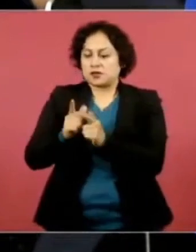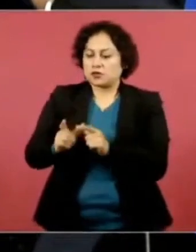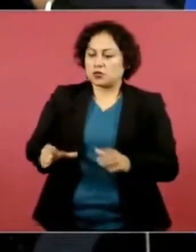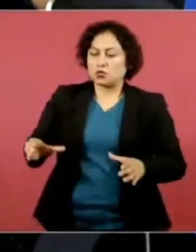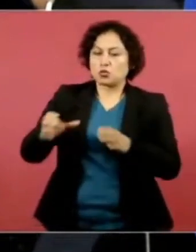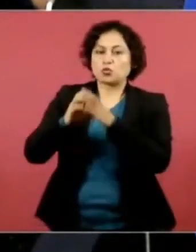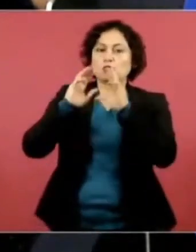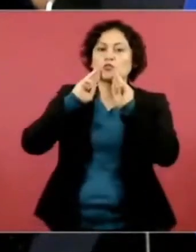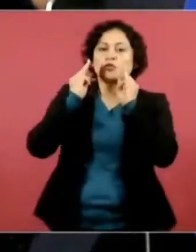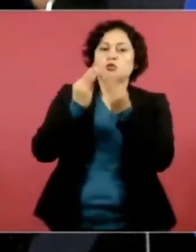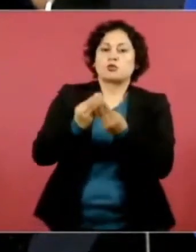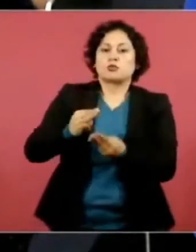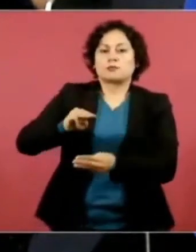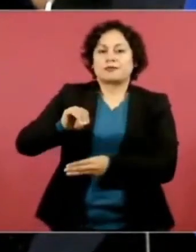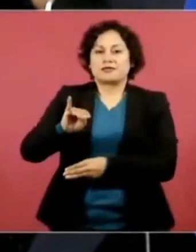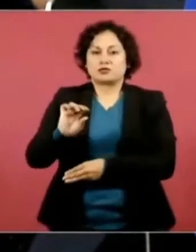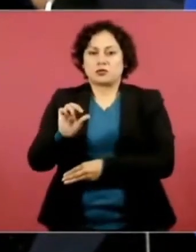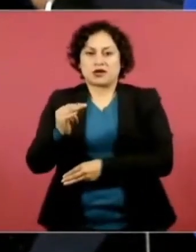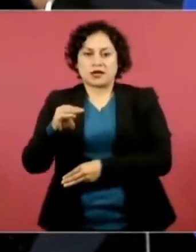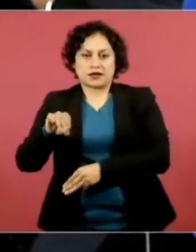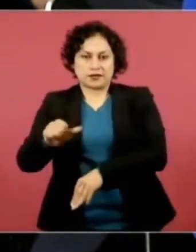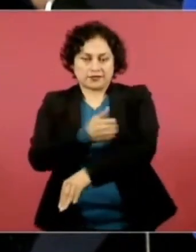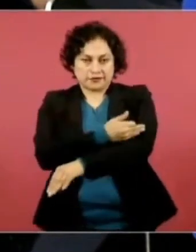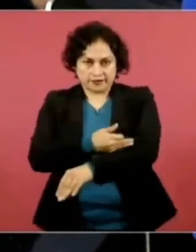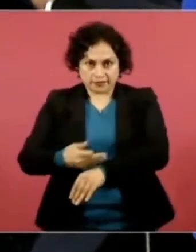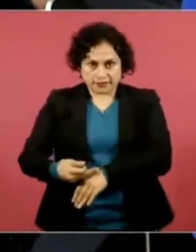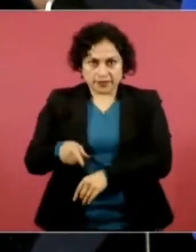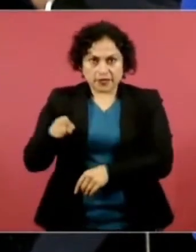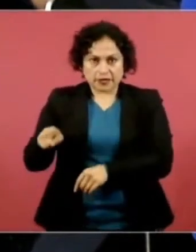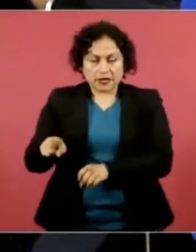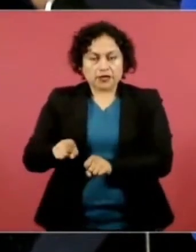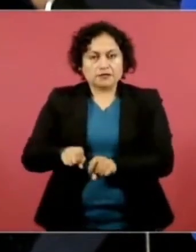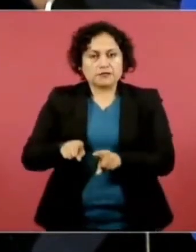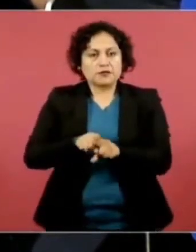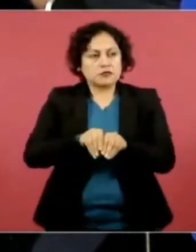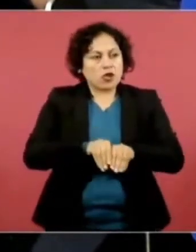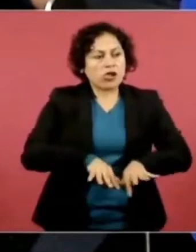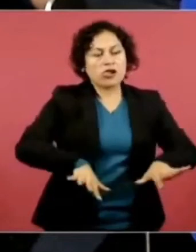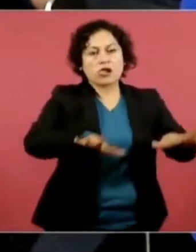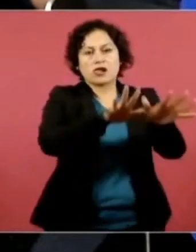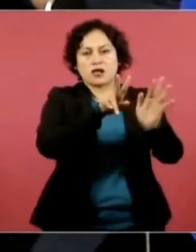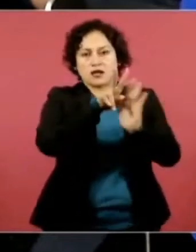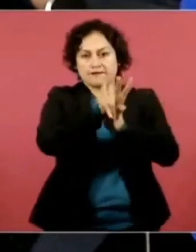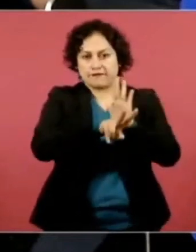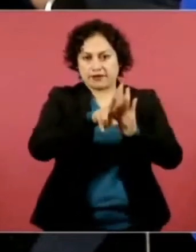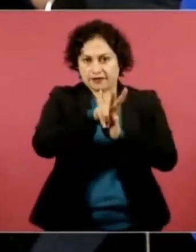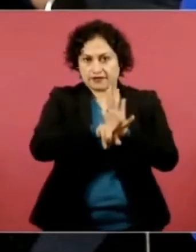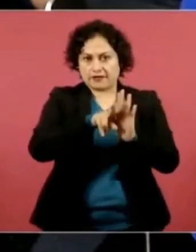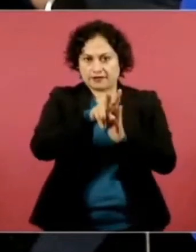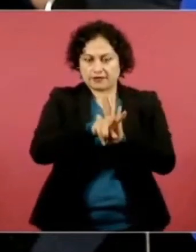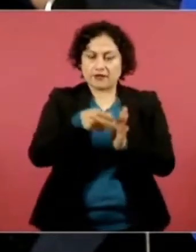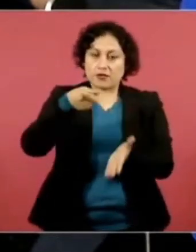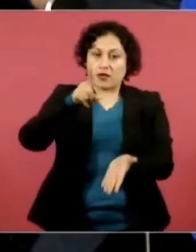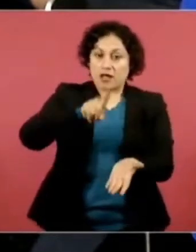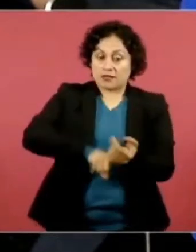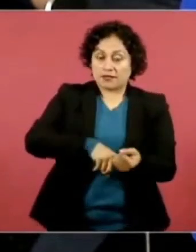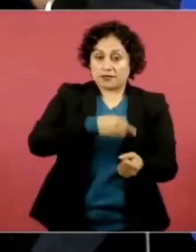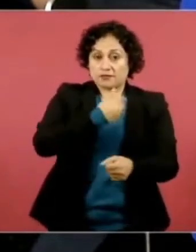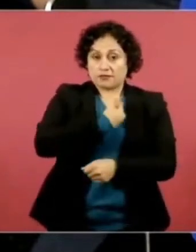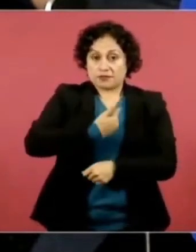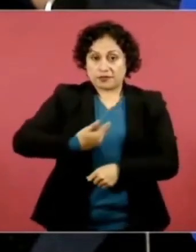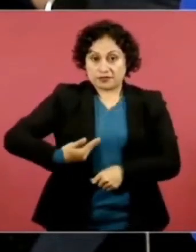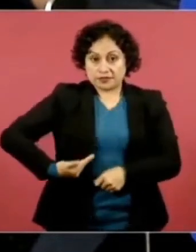la familia michoacana, haya aparecido en medios de comunicación, en redes sociales, un video de la presidenta de la mesa directiva de la